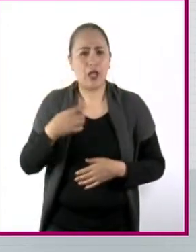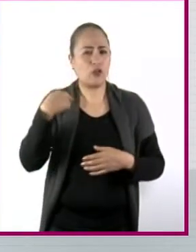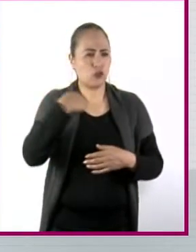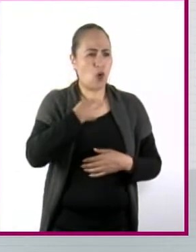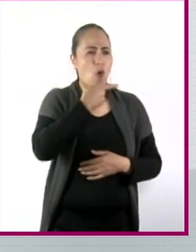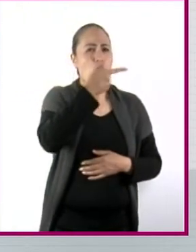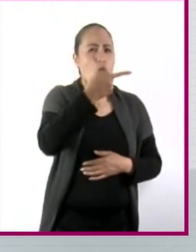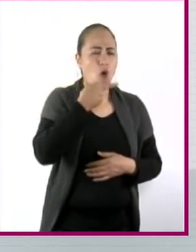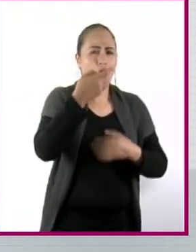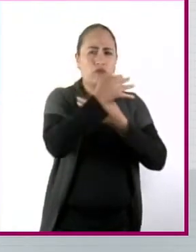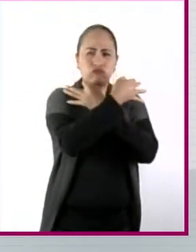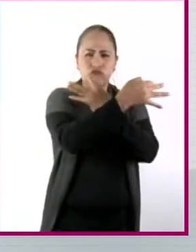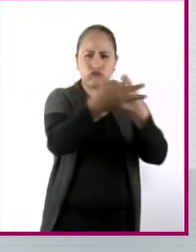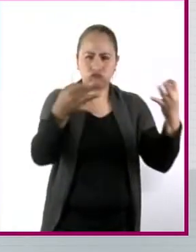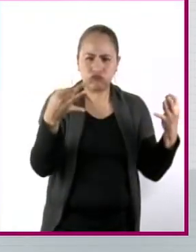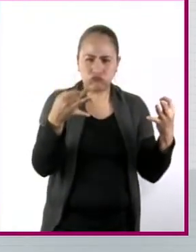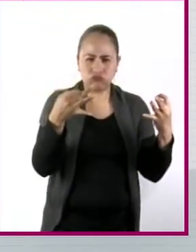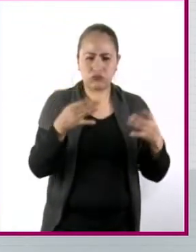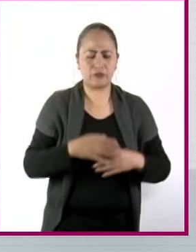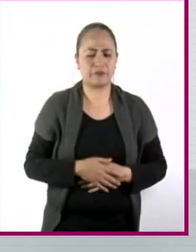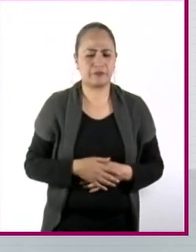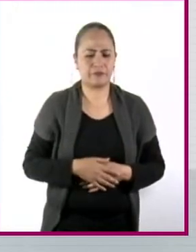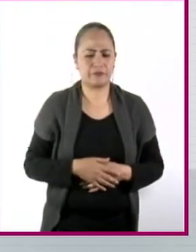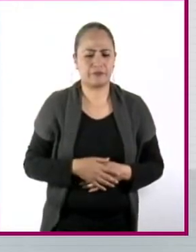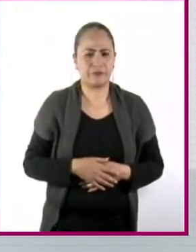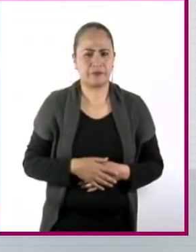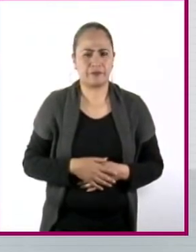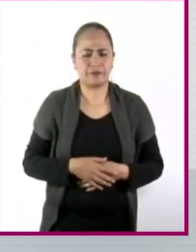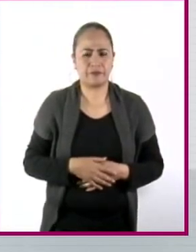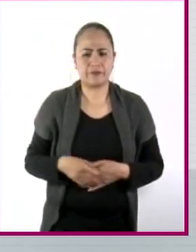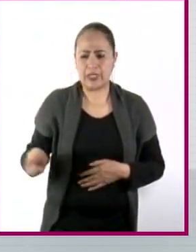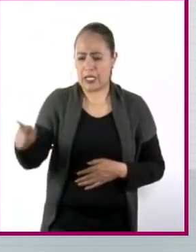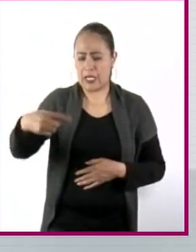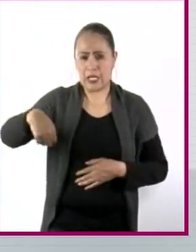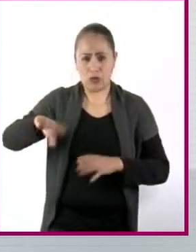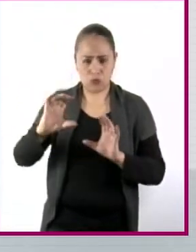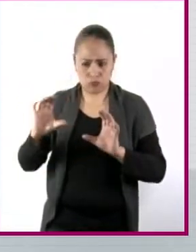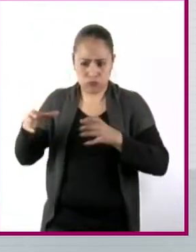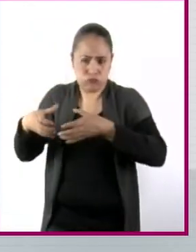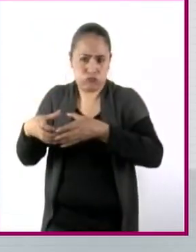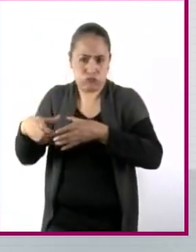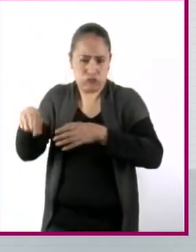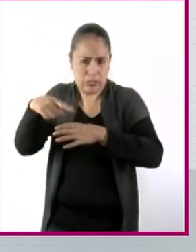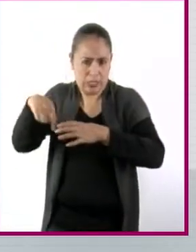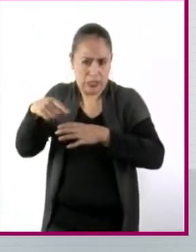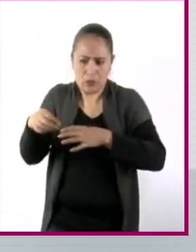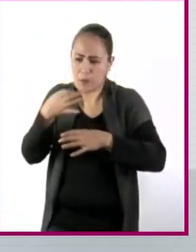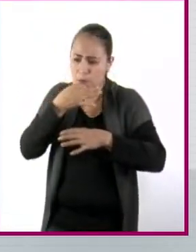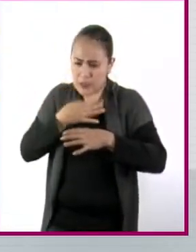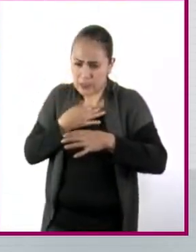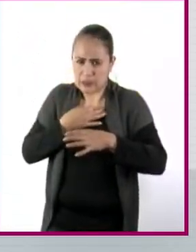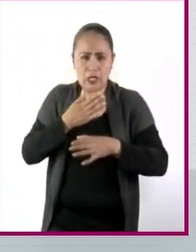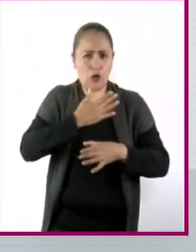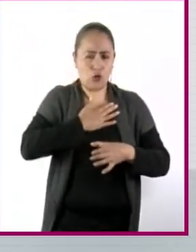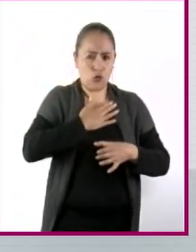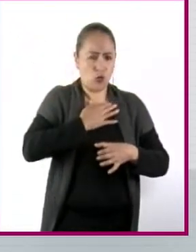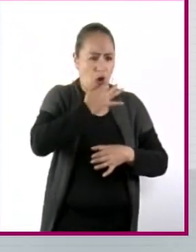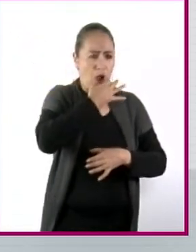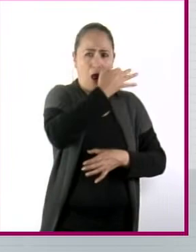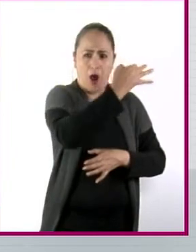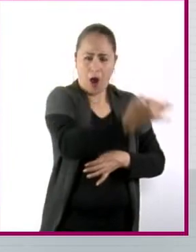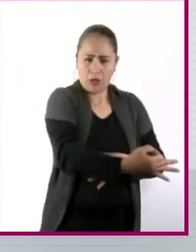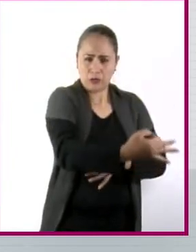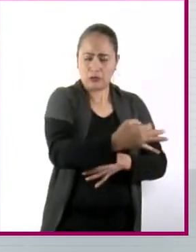en este caso, a toda una comunidad. O sea, creo que lo más importante es también